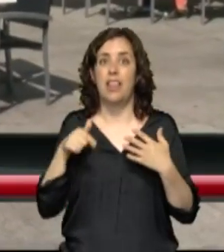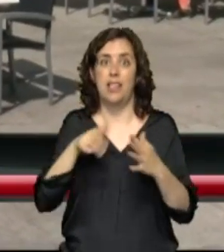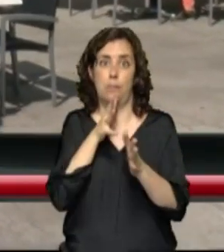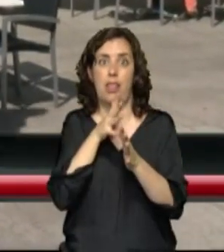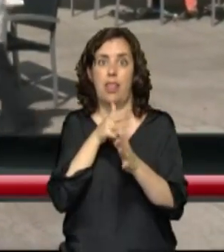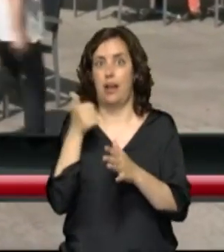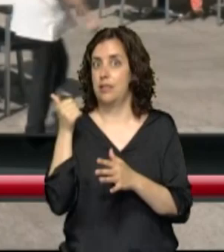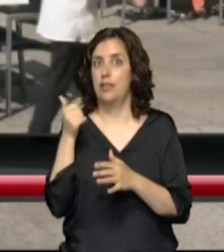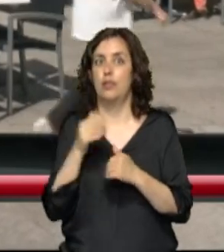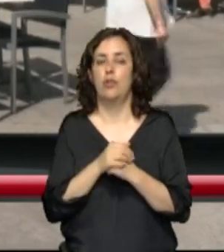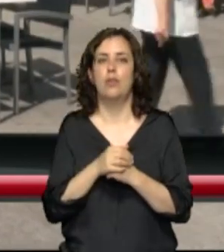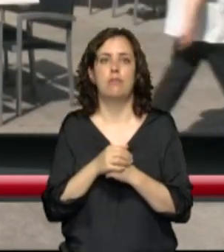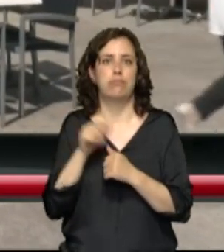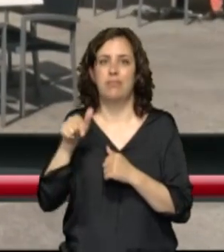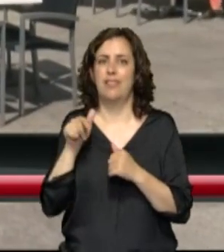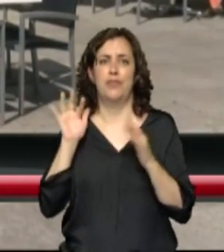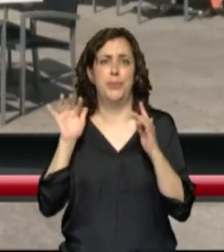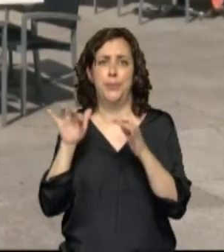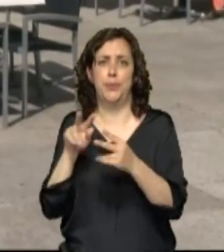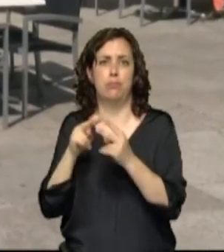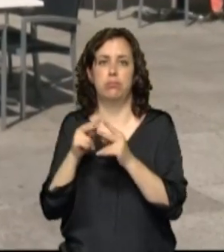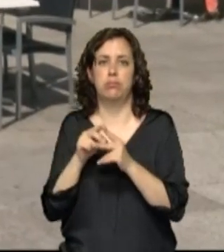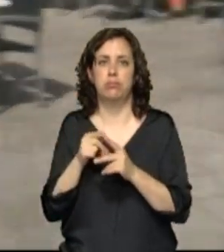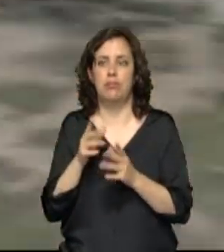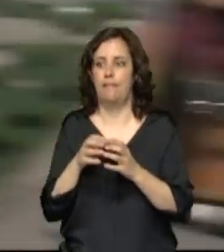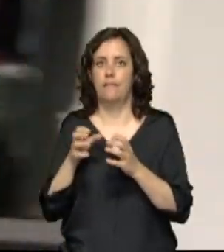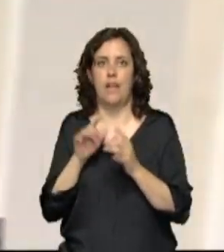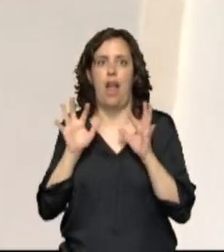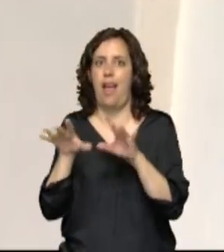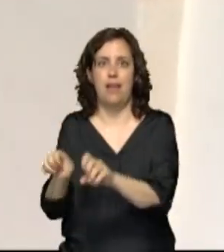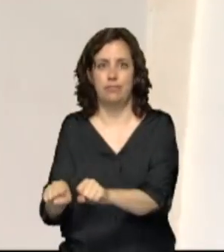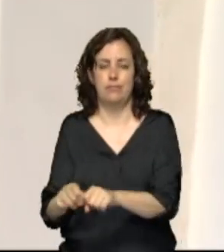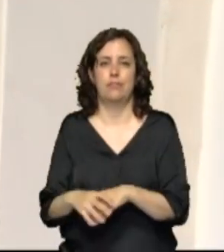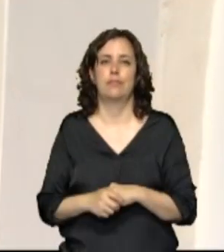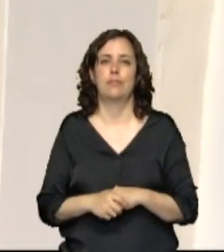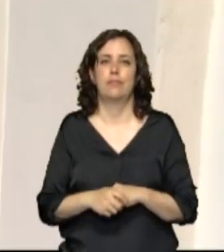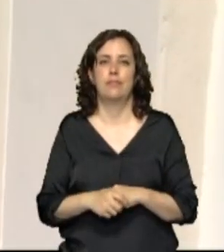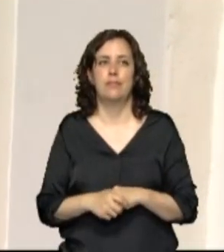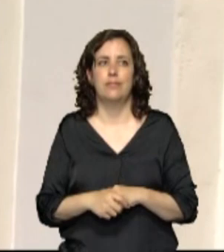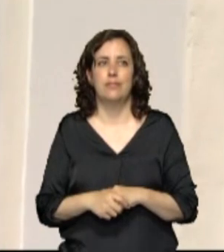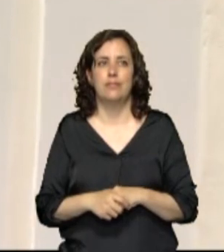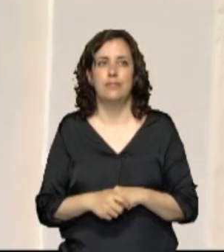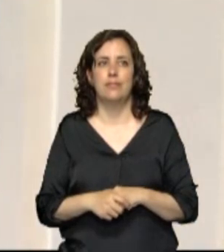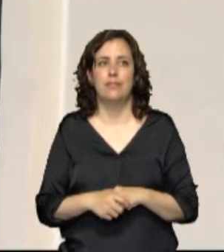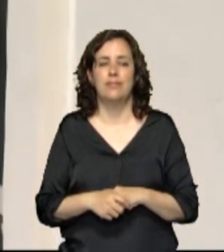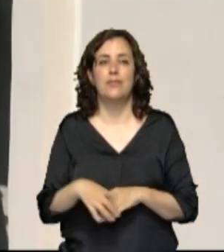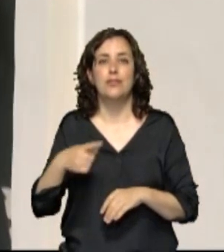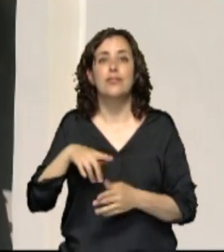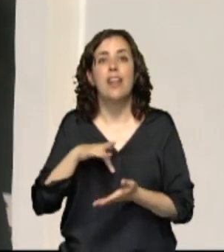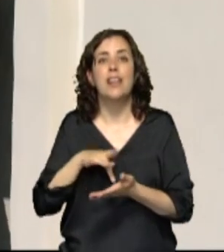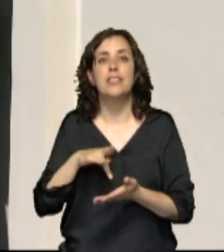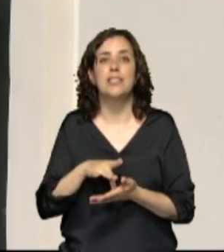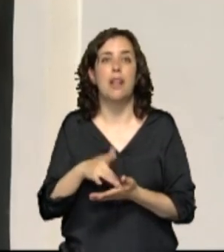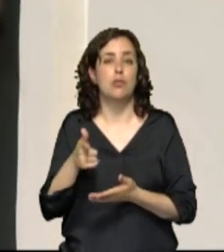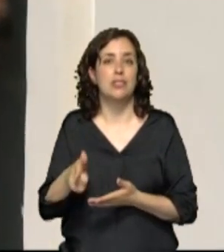del Castillo, son uno de los puntos de encuentro más codiciados durante esta pandemia. Oportunidad a cinco estrellas en uno de los parajes más emblemáticos de la